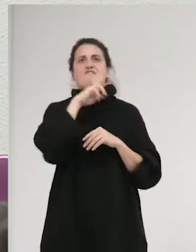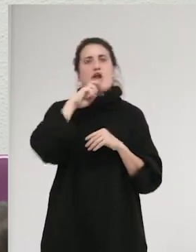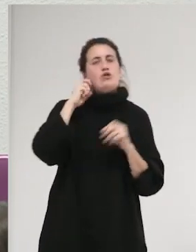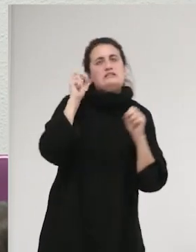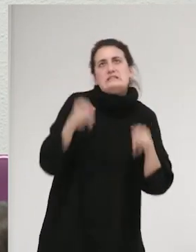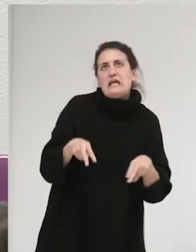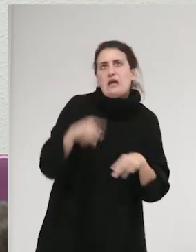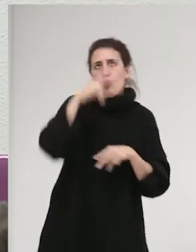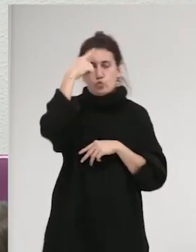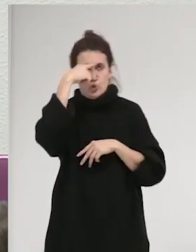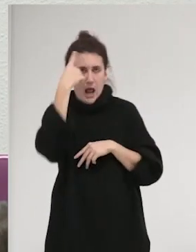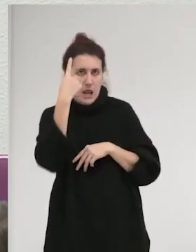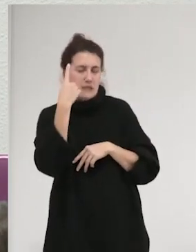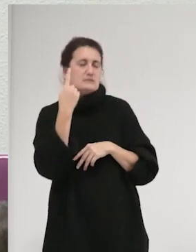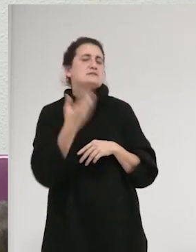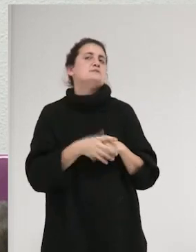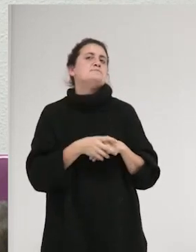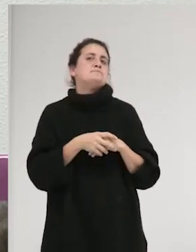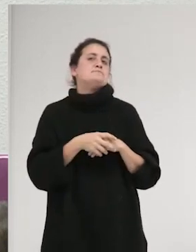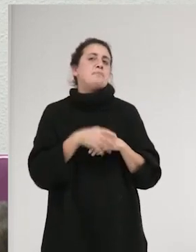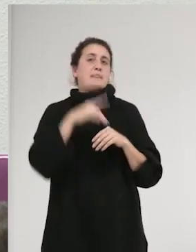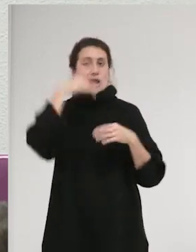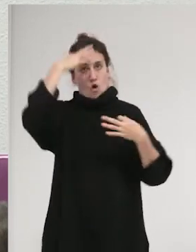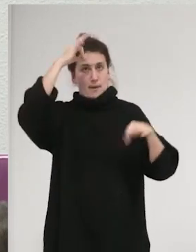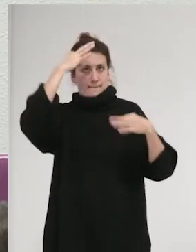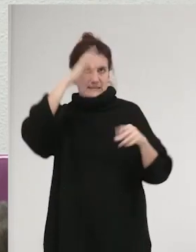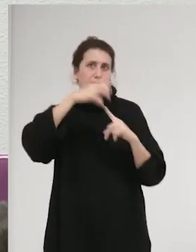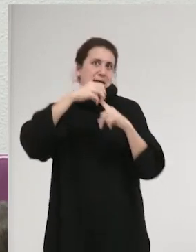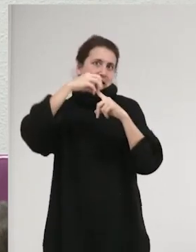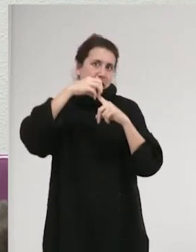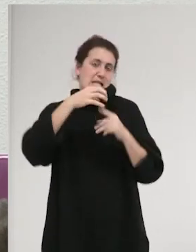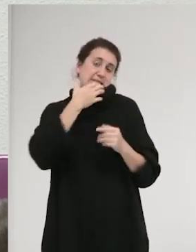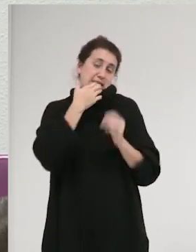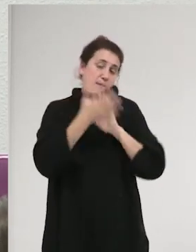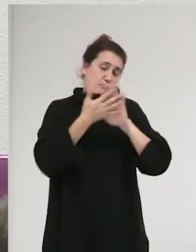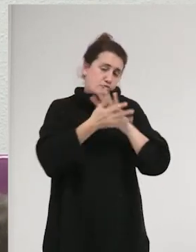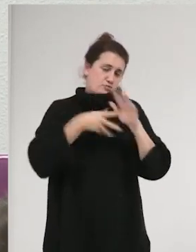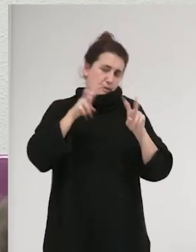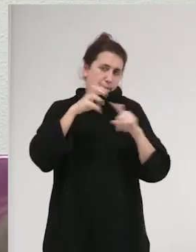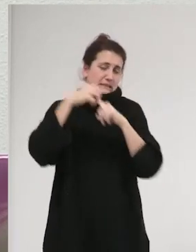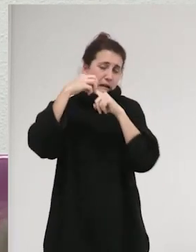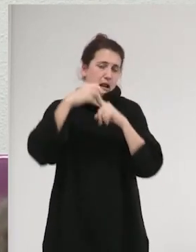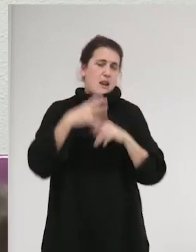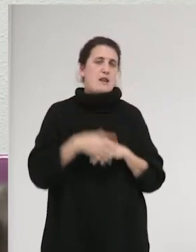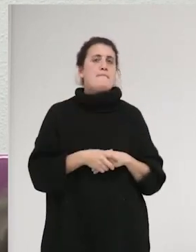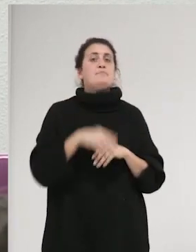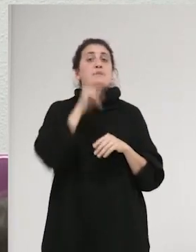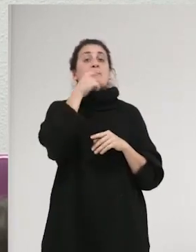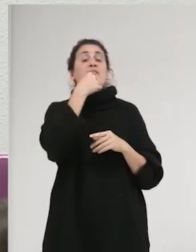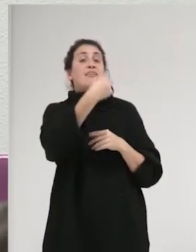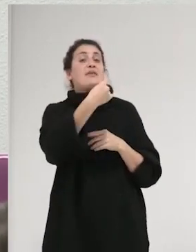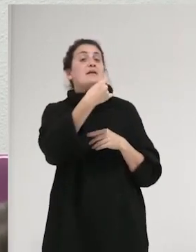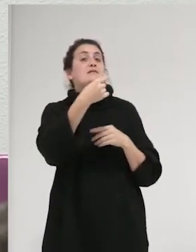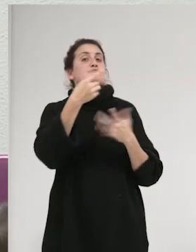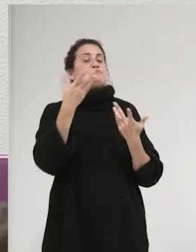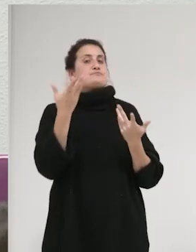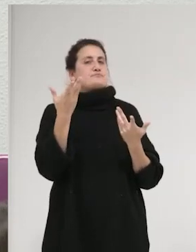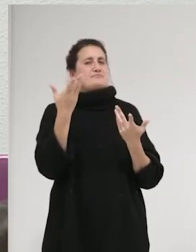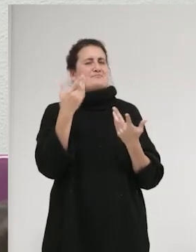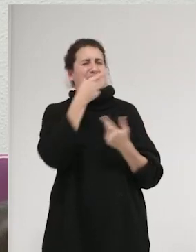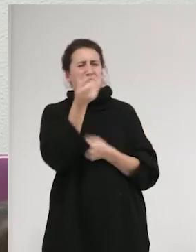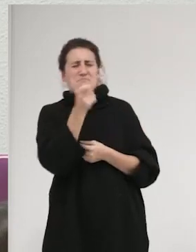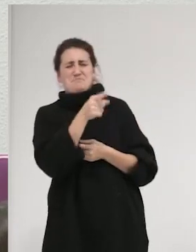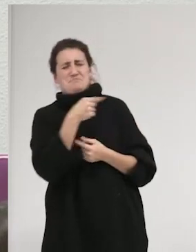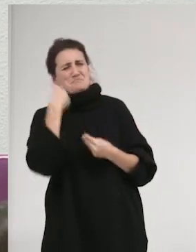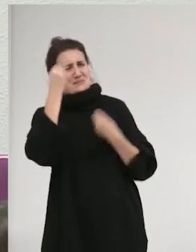culturales que, obviamente, serán patriarcales si estamos en un contexto patriarcal. Sí, o sea, que es decir, aquí también me parece que